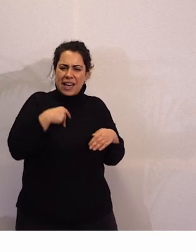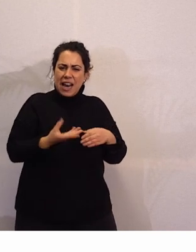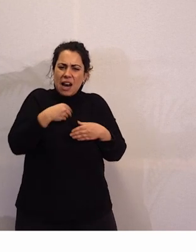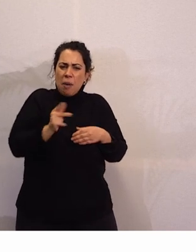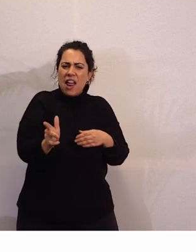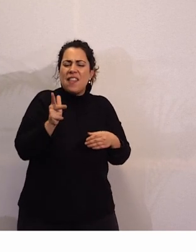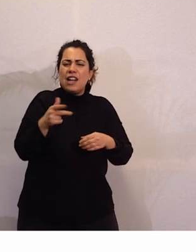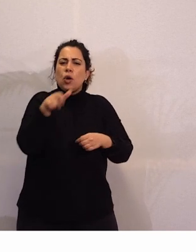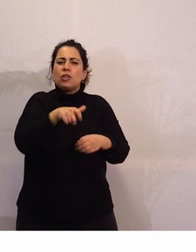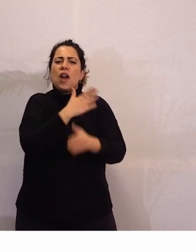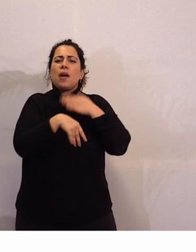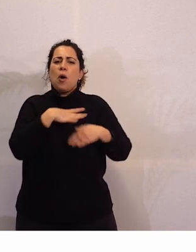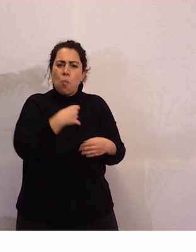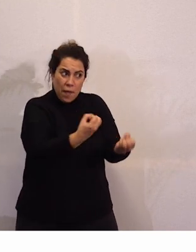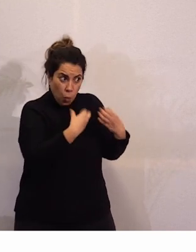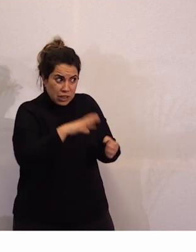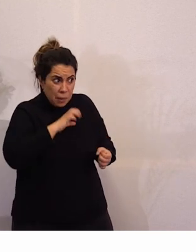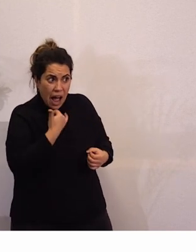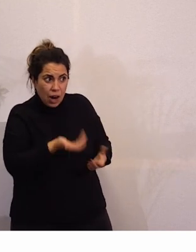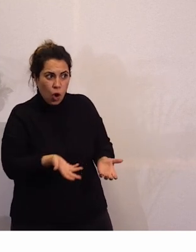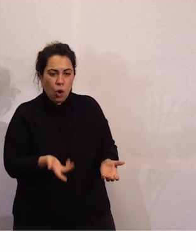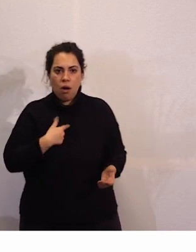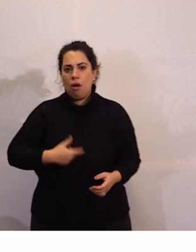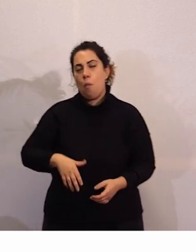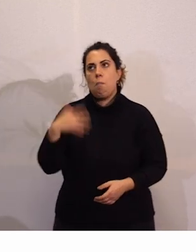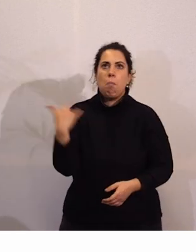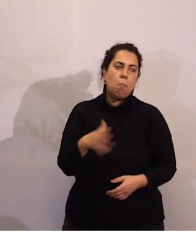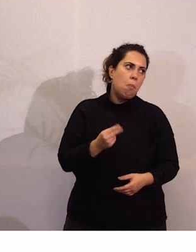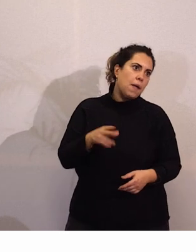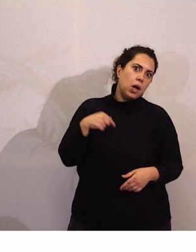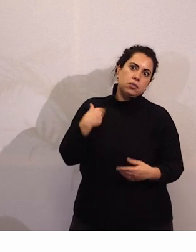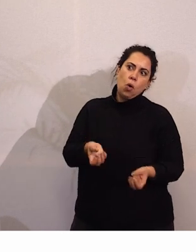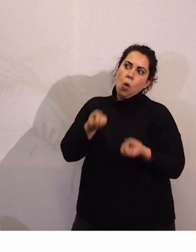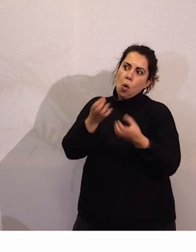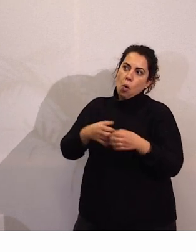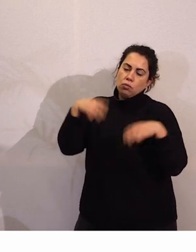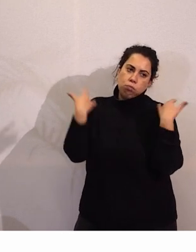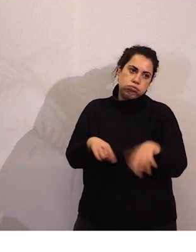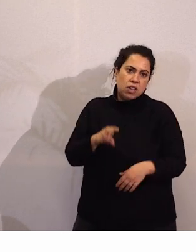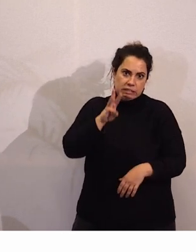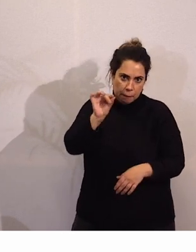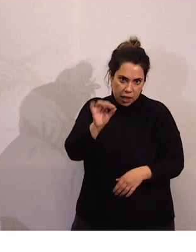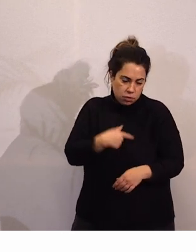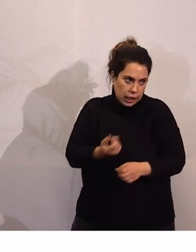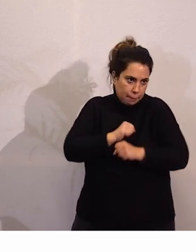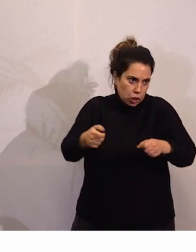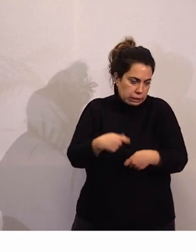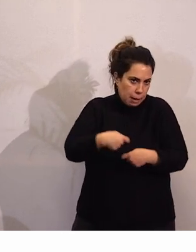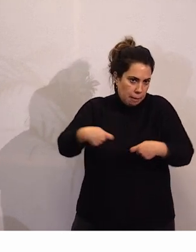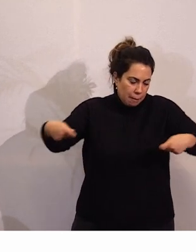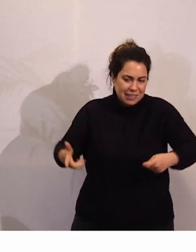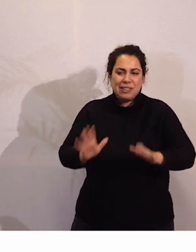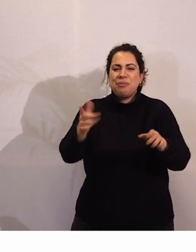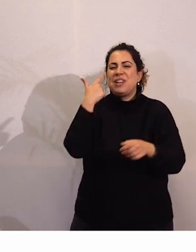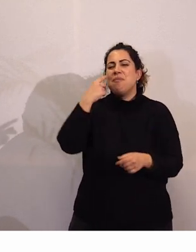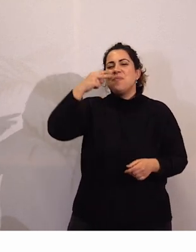personas con discapacidad joder o sea si me pongo aquí a contar o sea ni tres minutos ni nada pues la experiencia